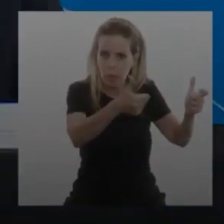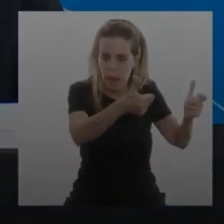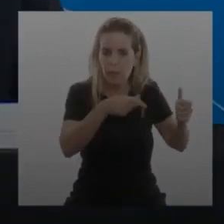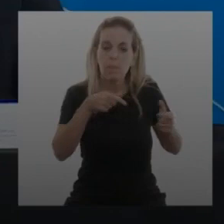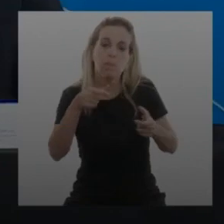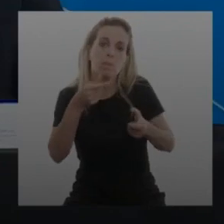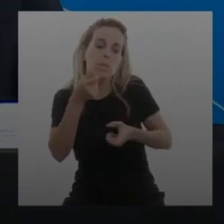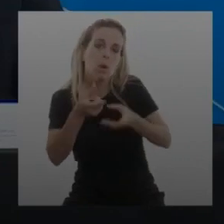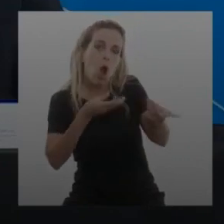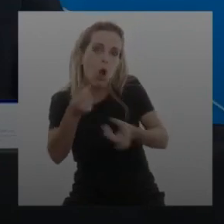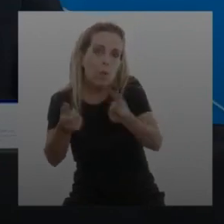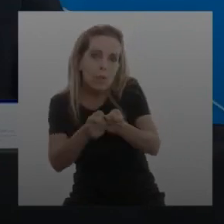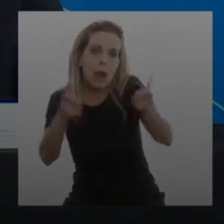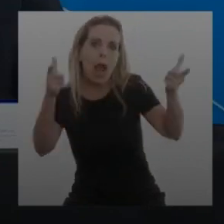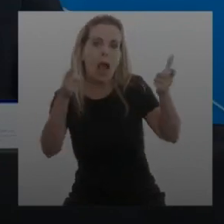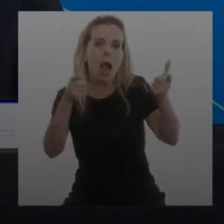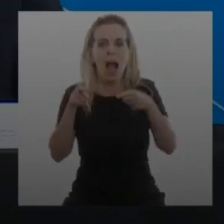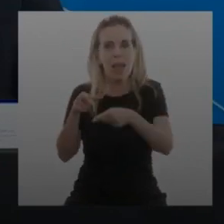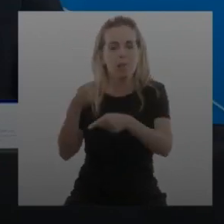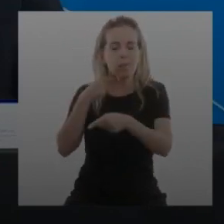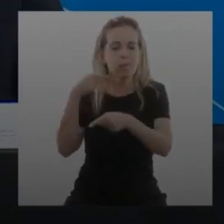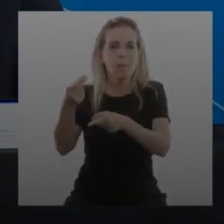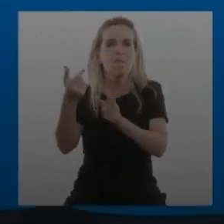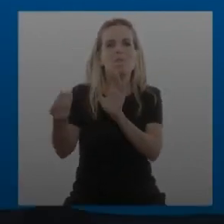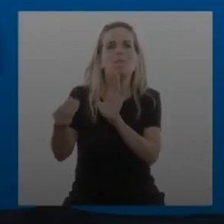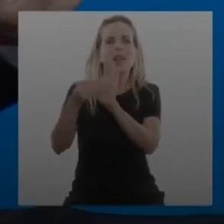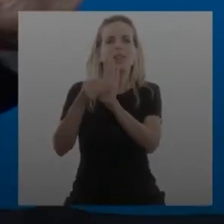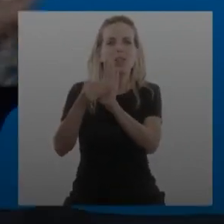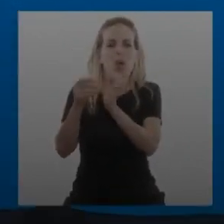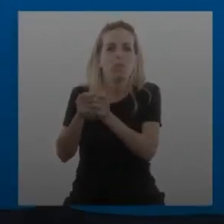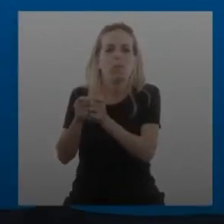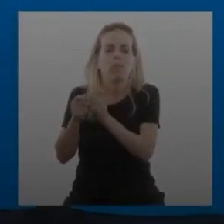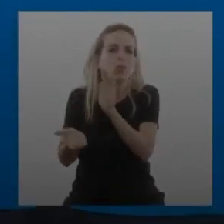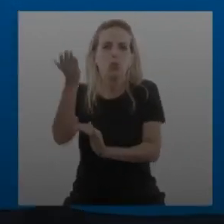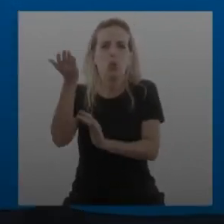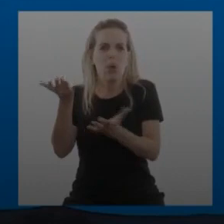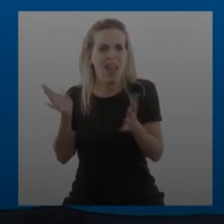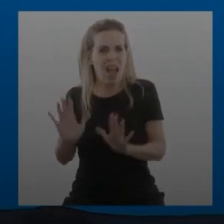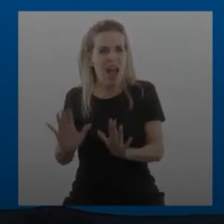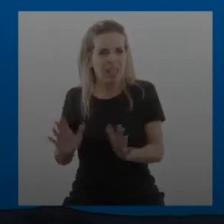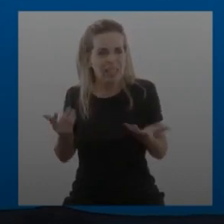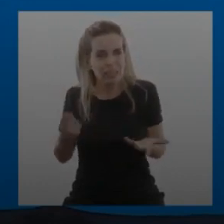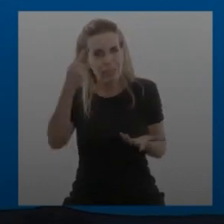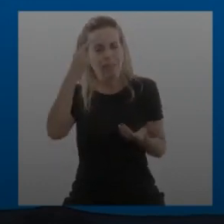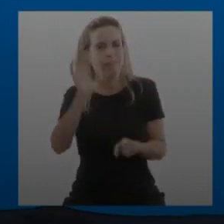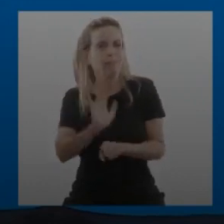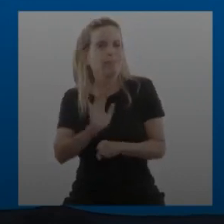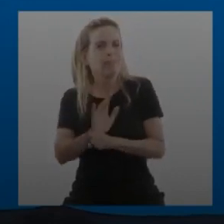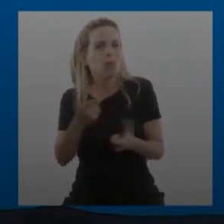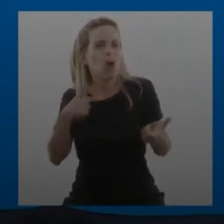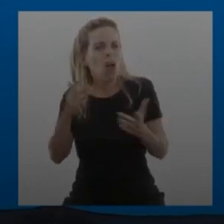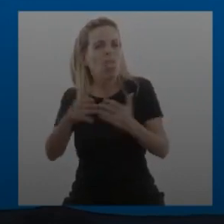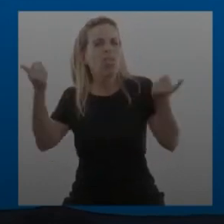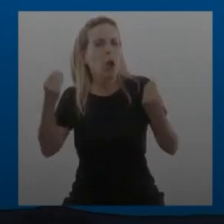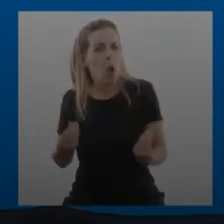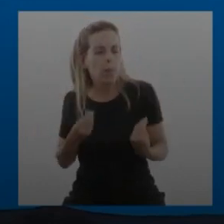la demanda, aumentan los precios y enseguida viene la salida mágica de los que todos